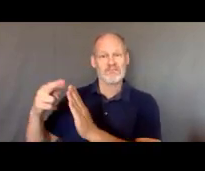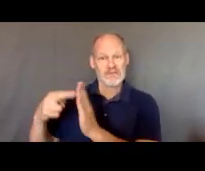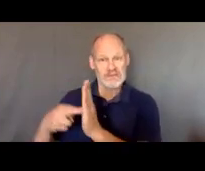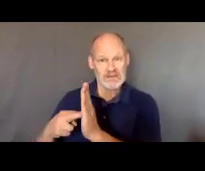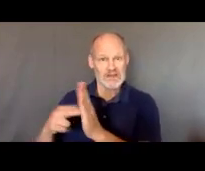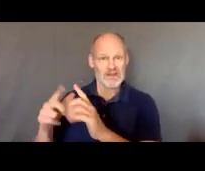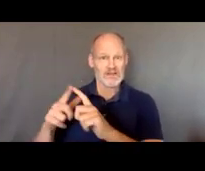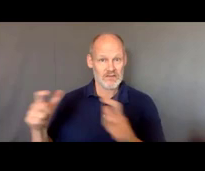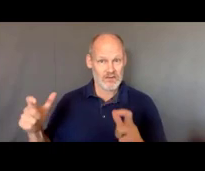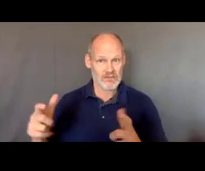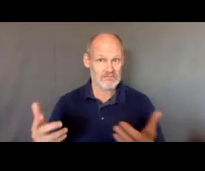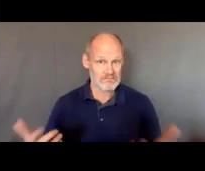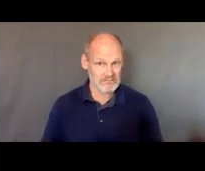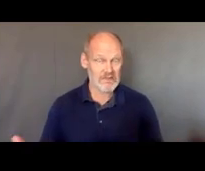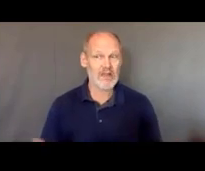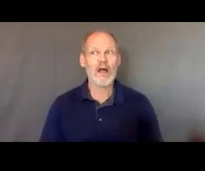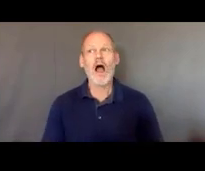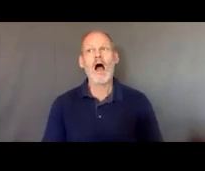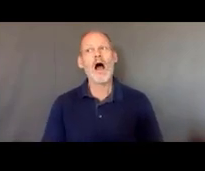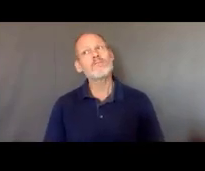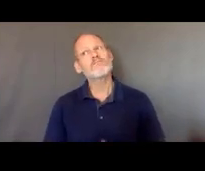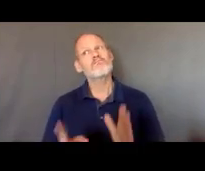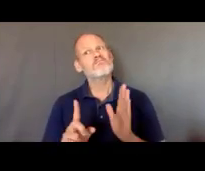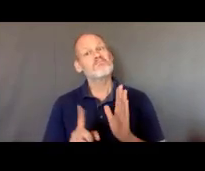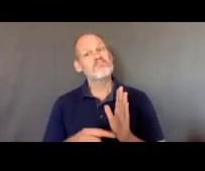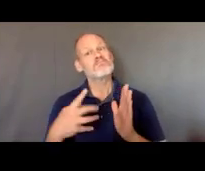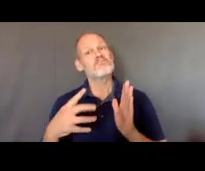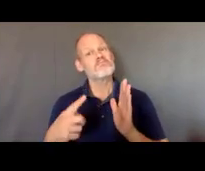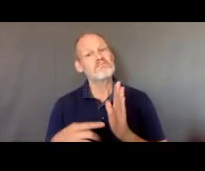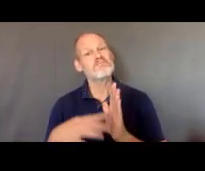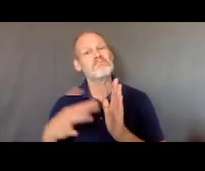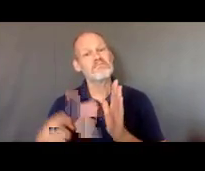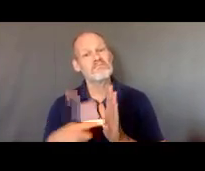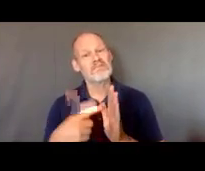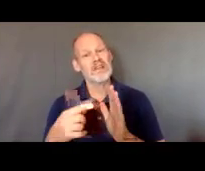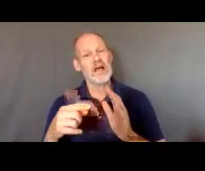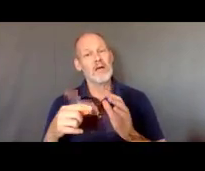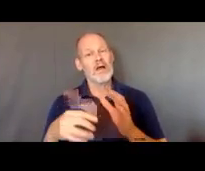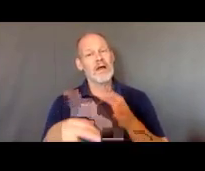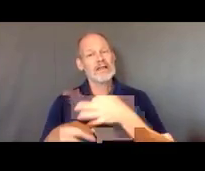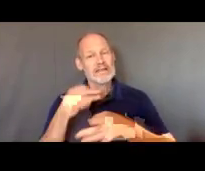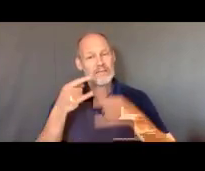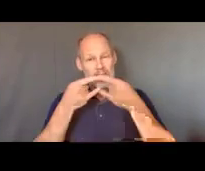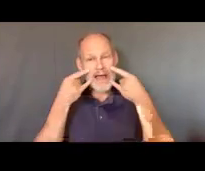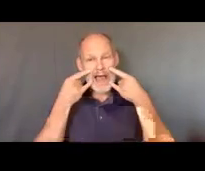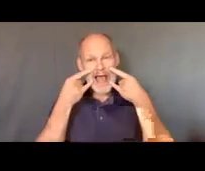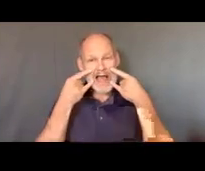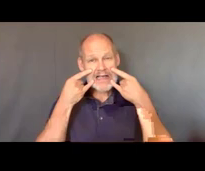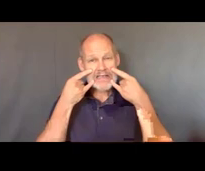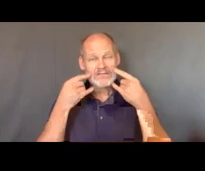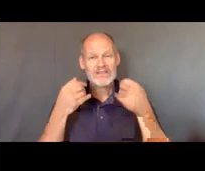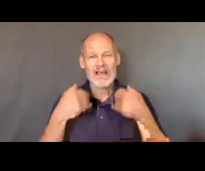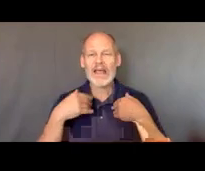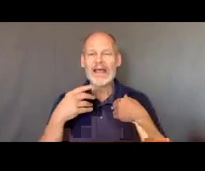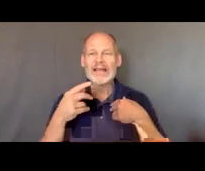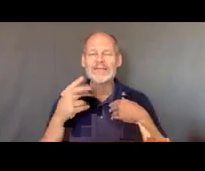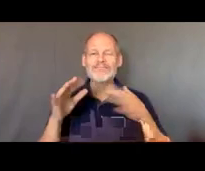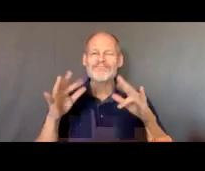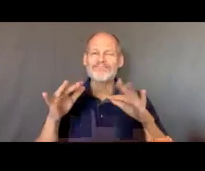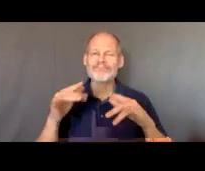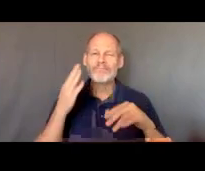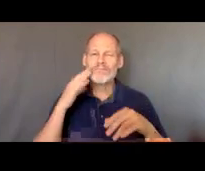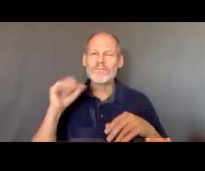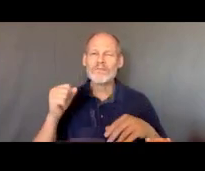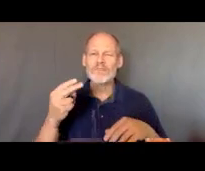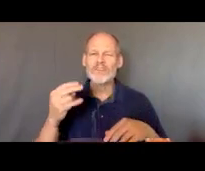servicios en persona a veces porque a veces se puede poner la careta entonces puede haber maneras